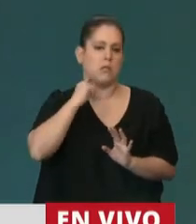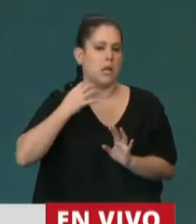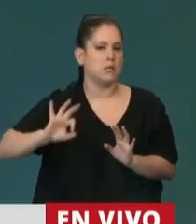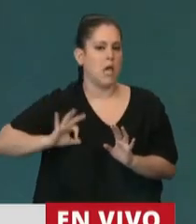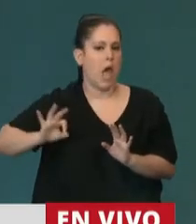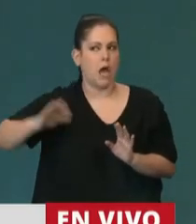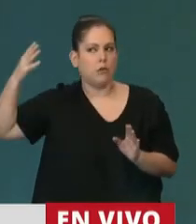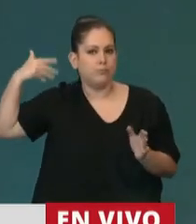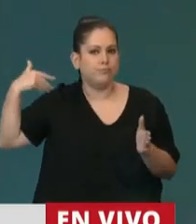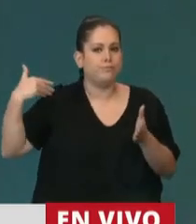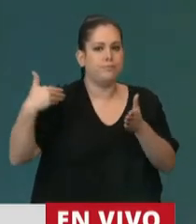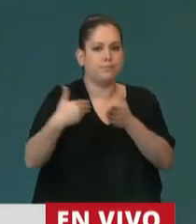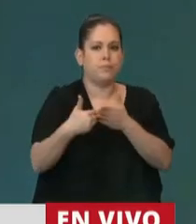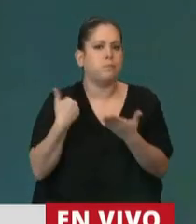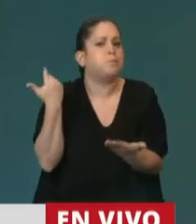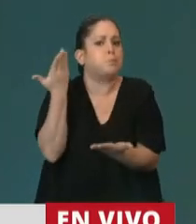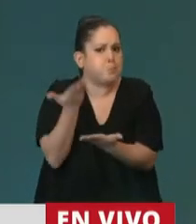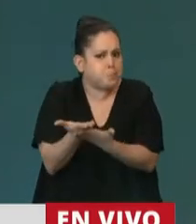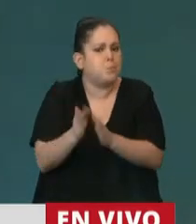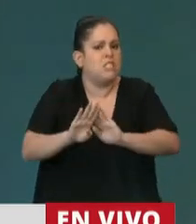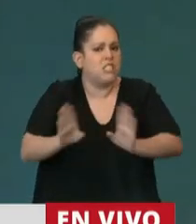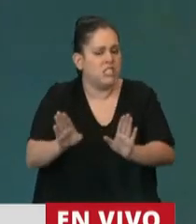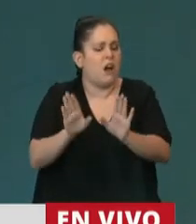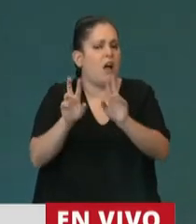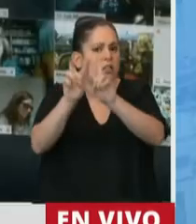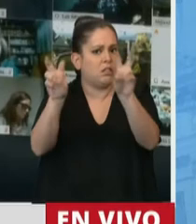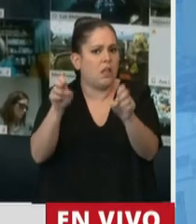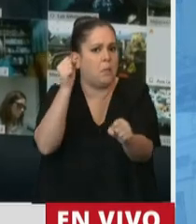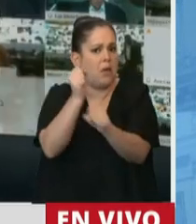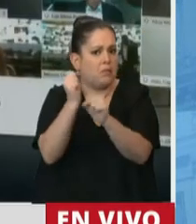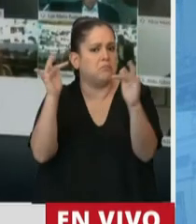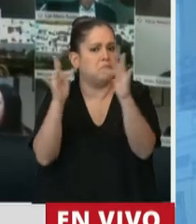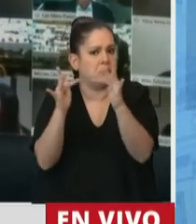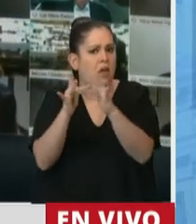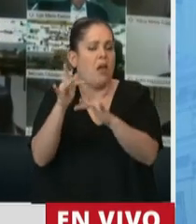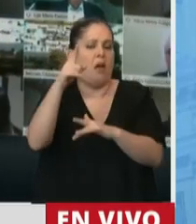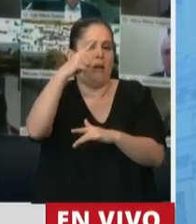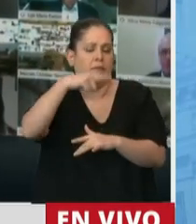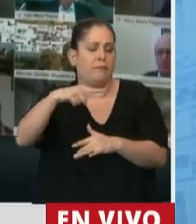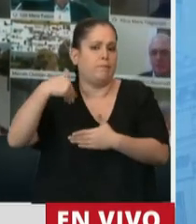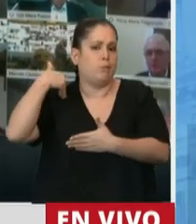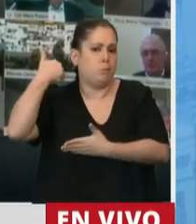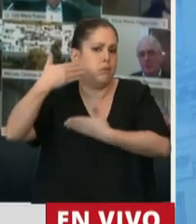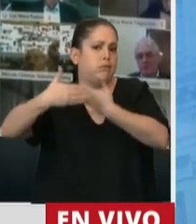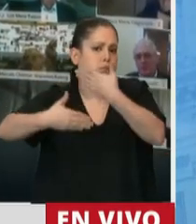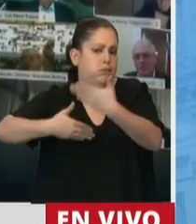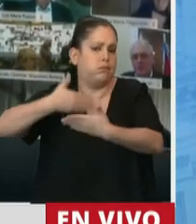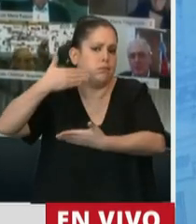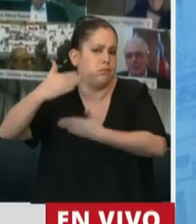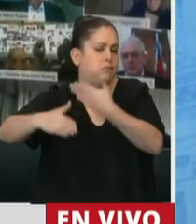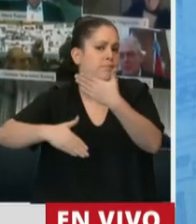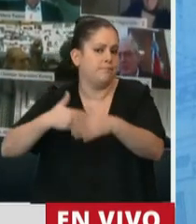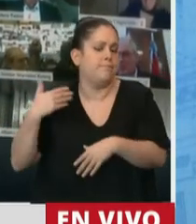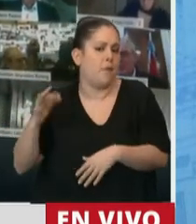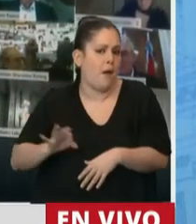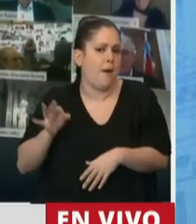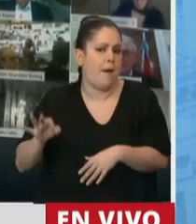proyectos que se han presentado de teletrabajo y que, sin embargo, no se haya logrado alcanzar la oportunidad de